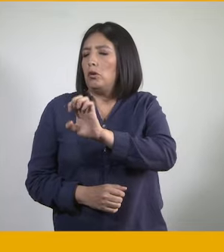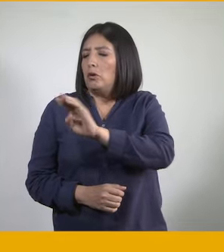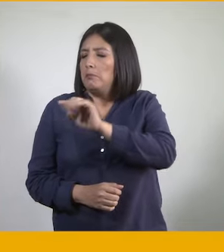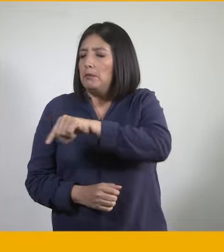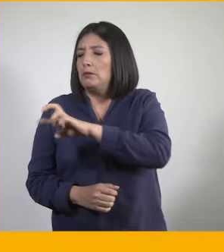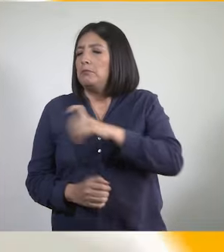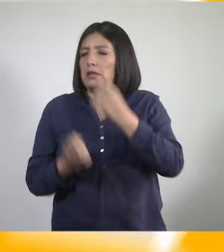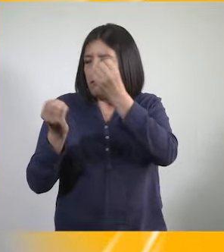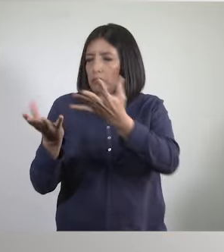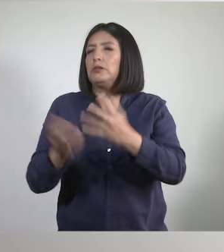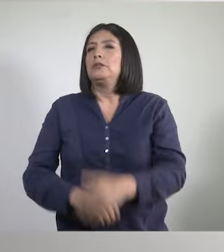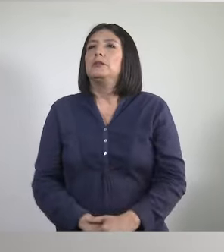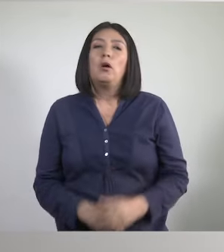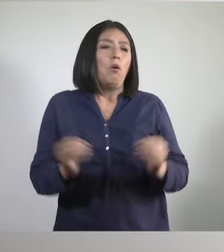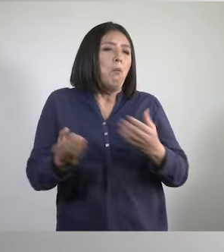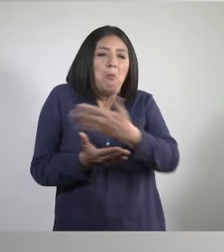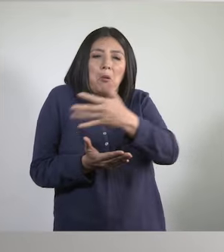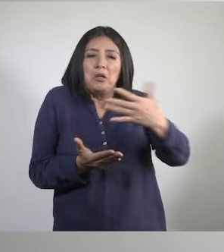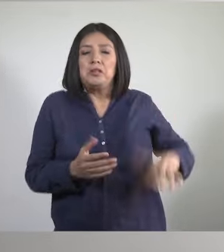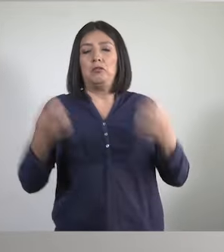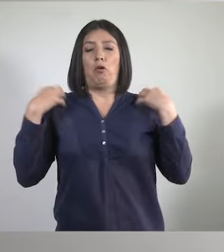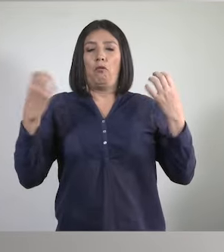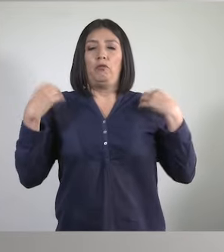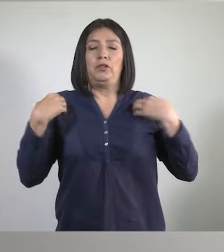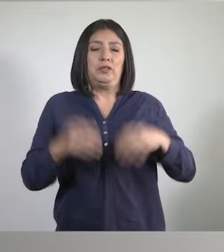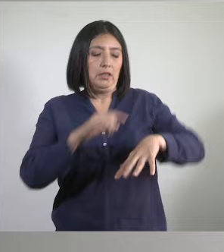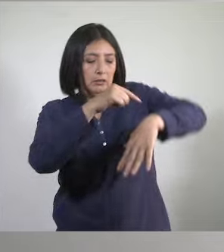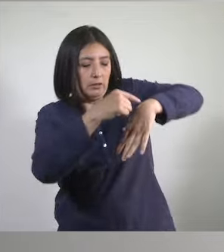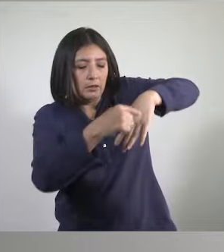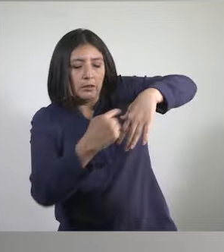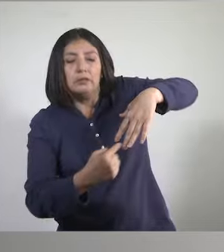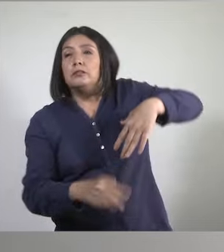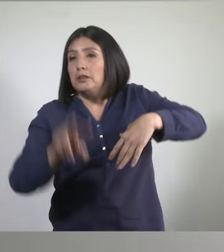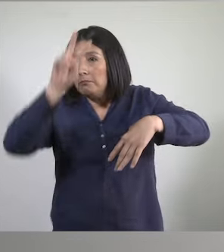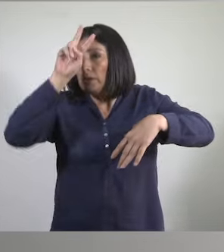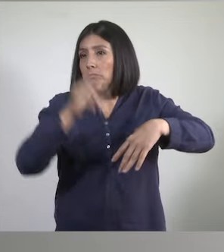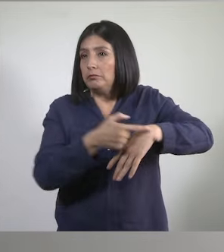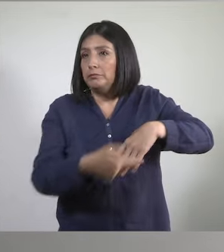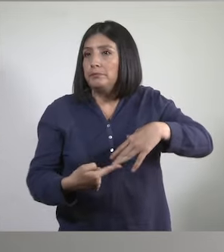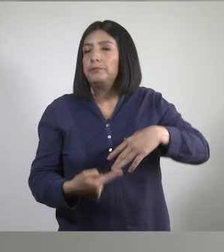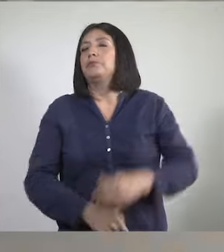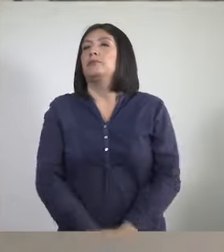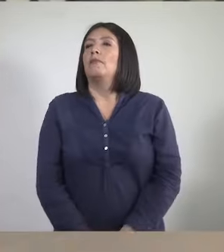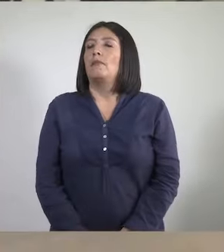.pe O en cualquiera de las oficinas desconcentradas a nivel nacional.